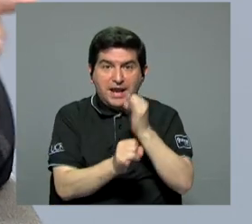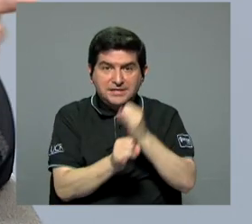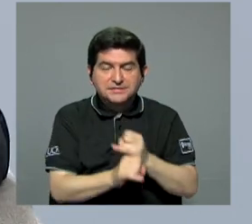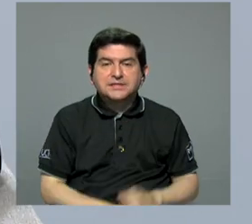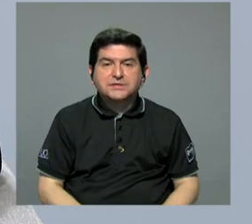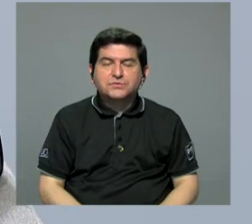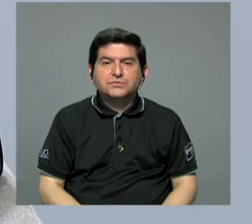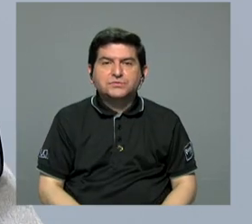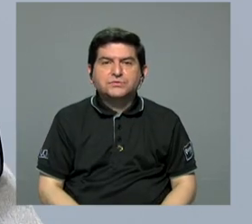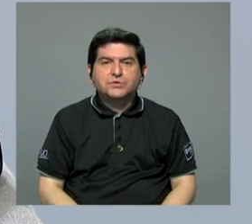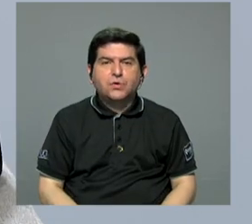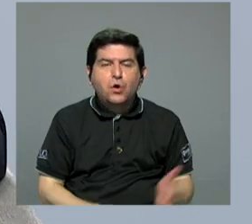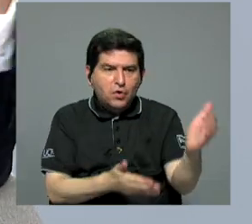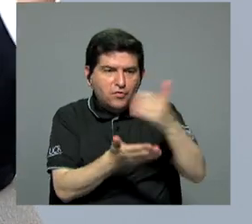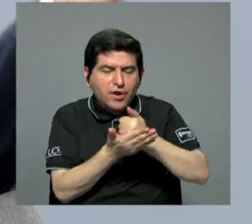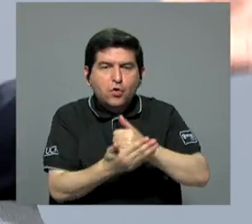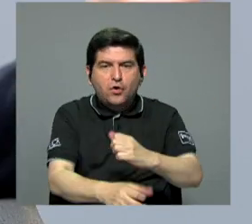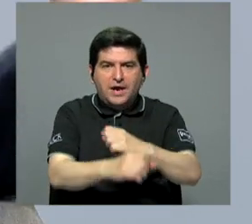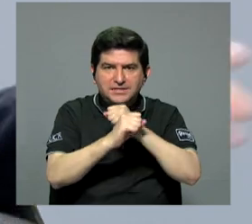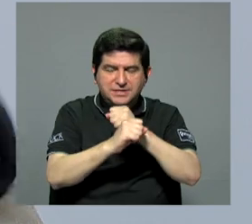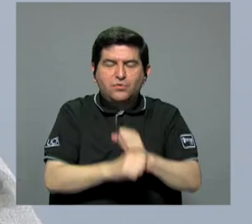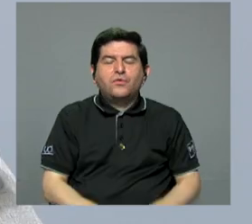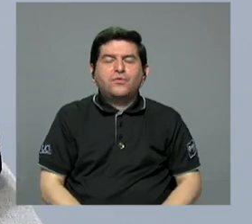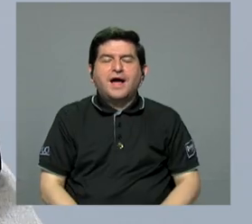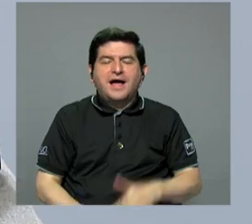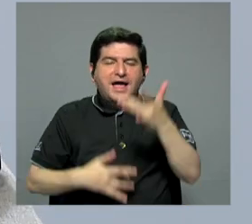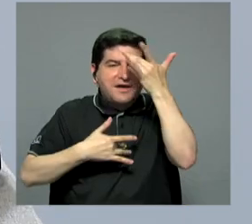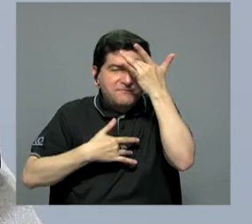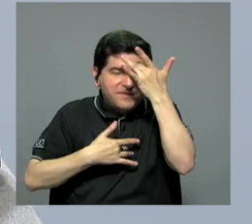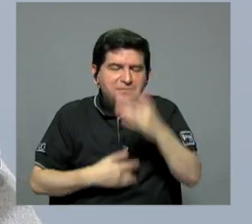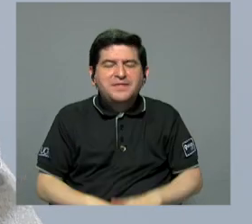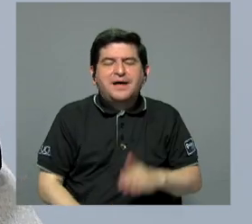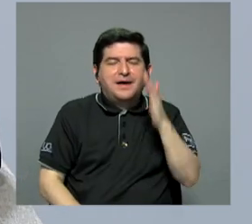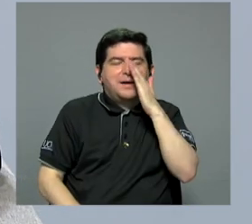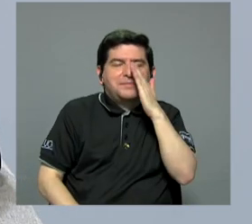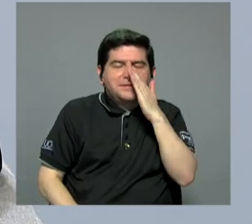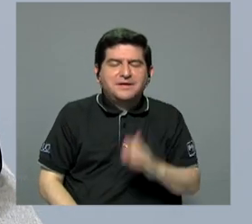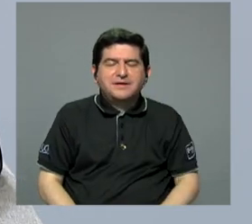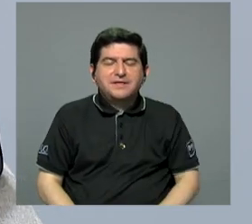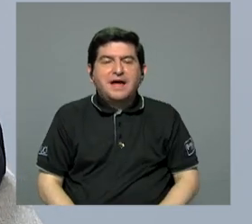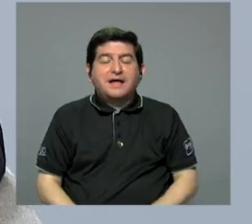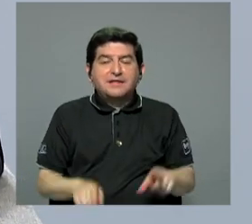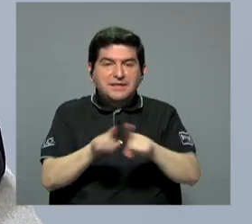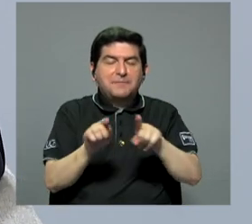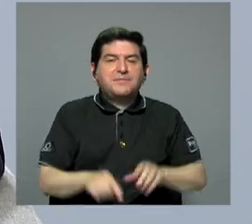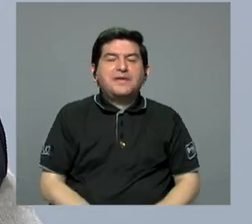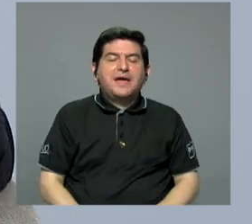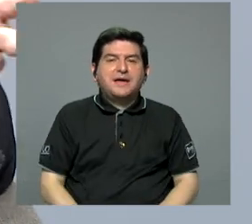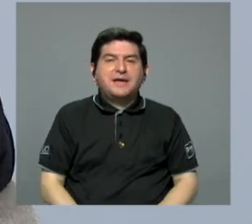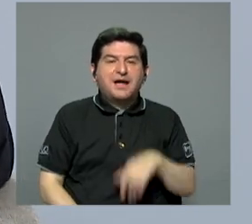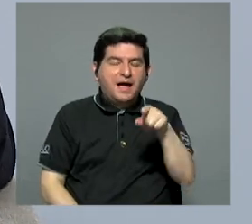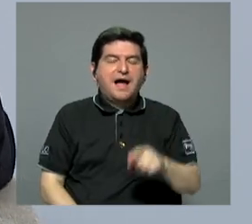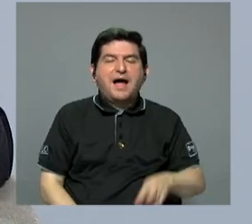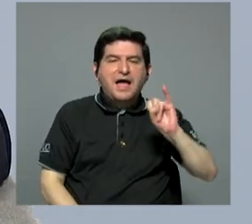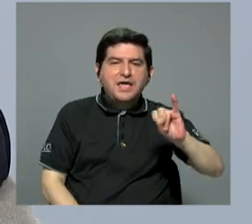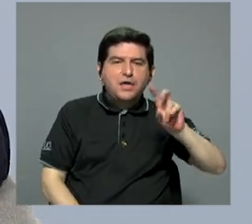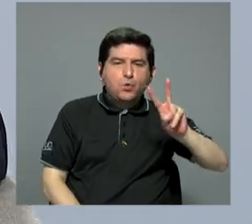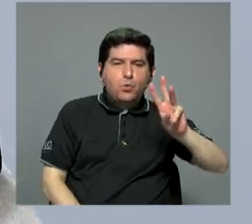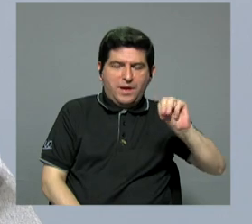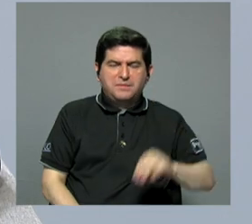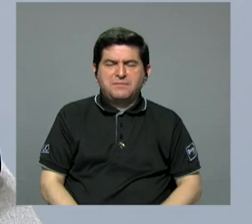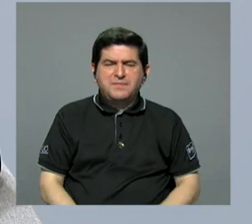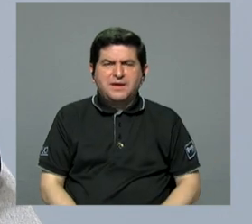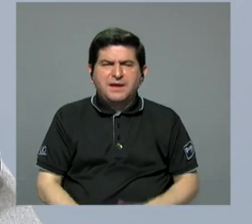cobra los seguros, es enfermedad y maternidad, invalidez, vejez y muerte, por el otro lado. Ok, ¿qué significa esto?